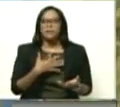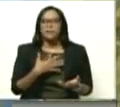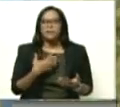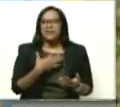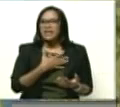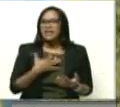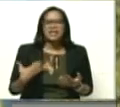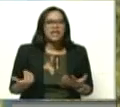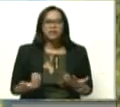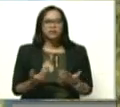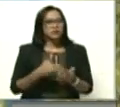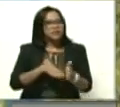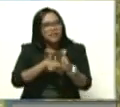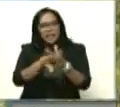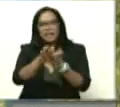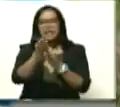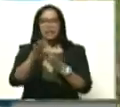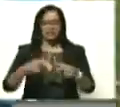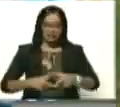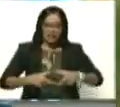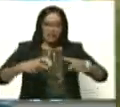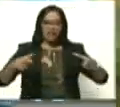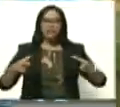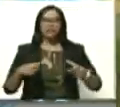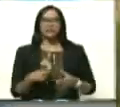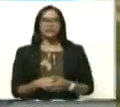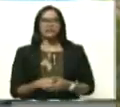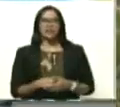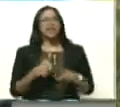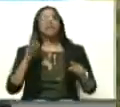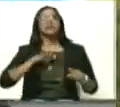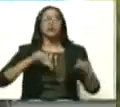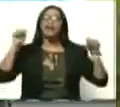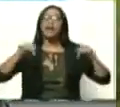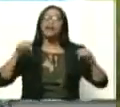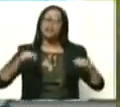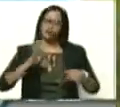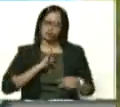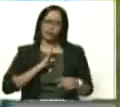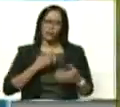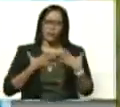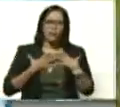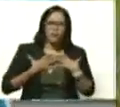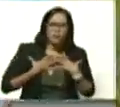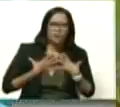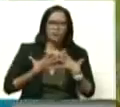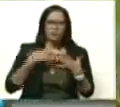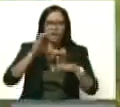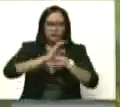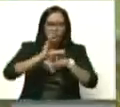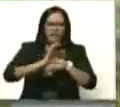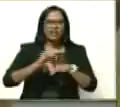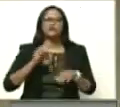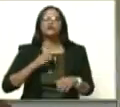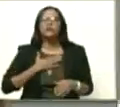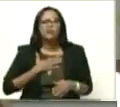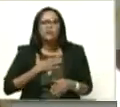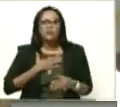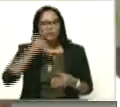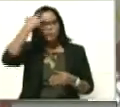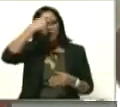queriendo seguir adelante. Decir, es, estoy aquí, soy parte de una ciudad, soy parte de un pueblo.